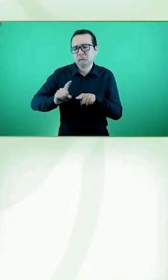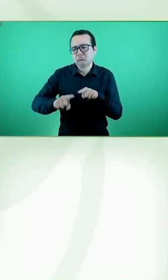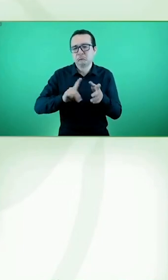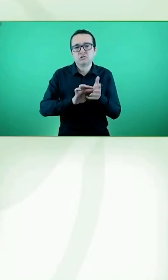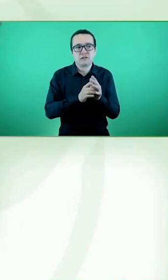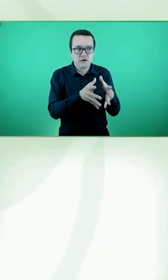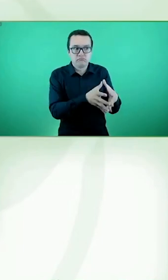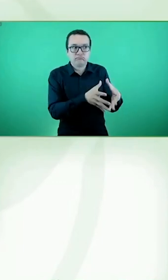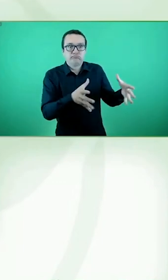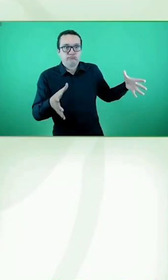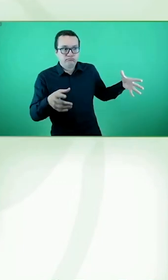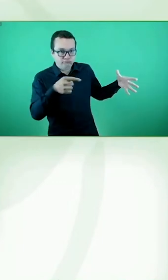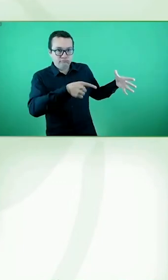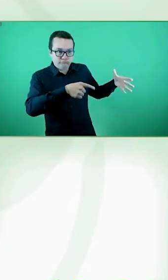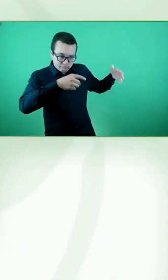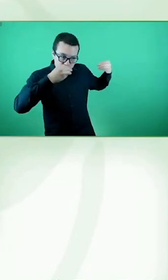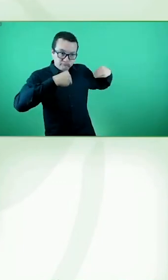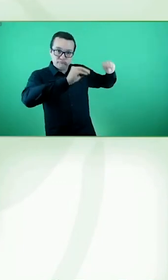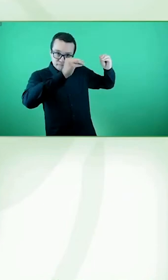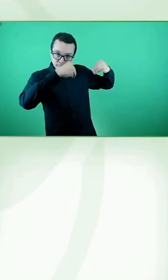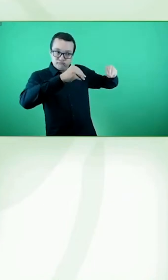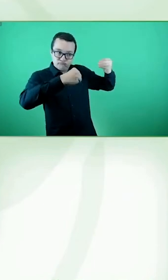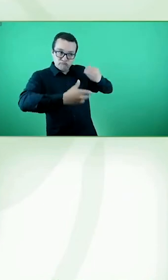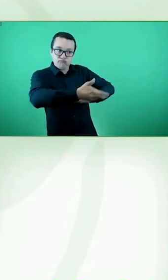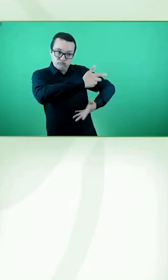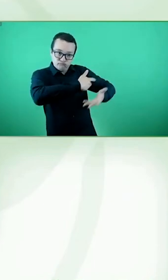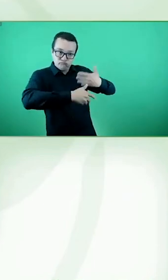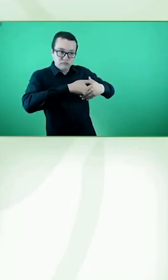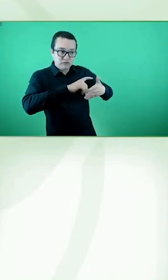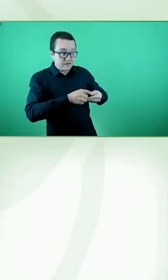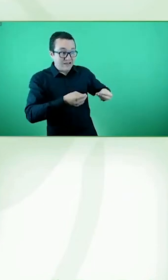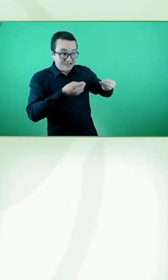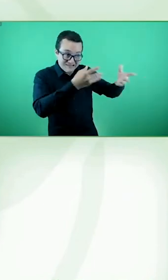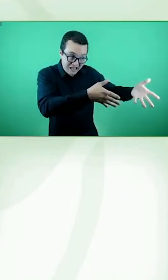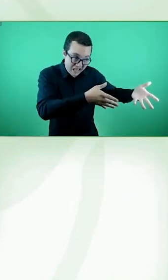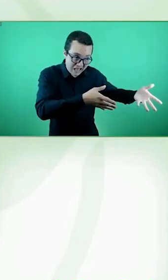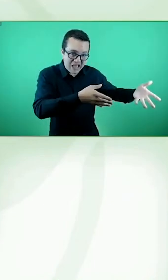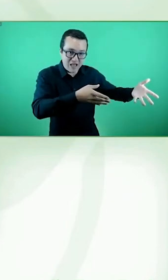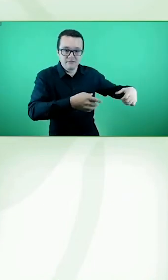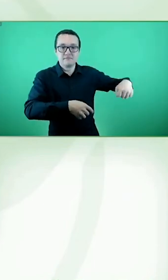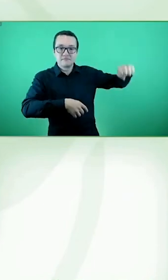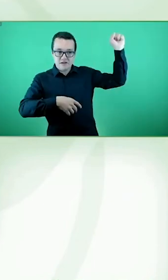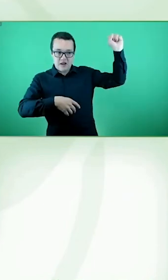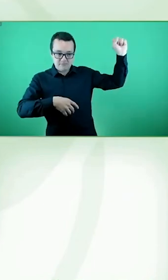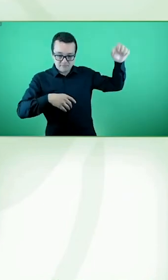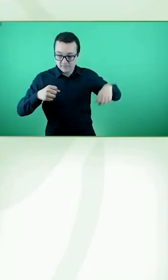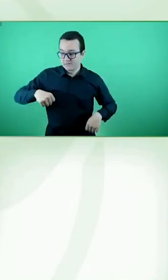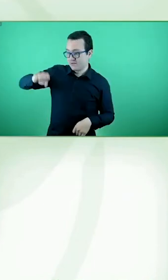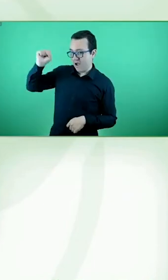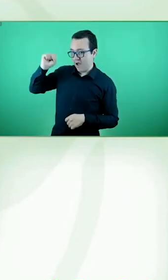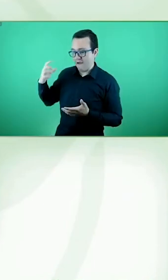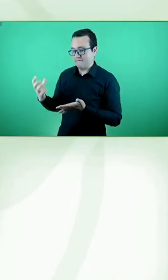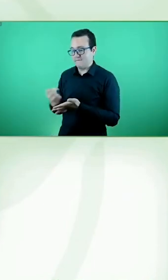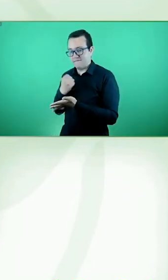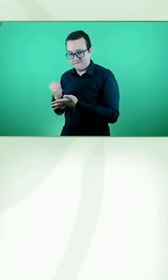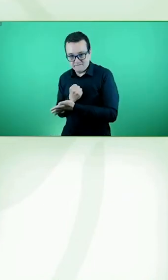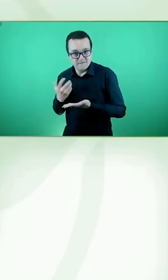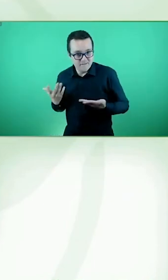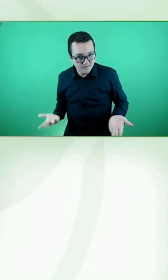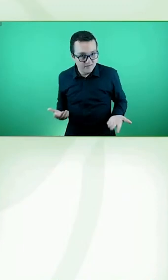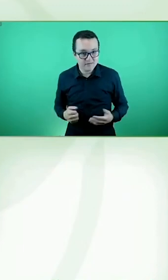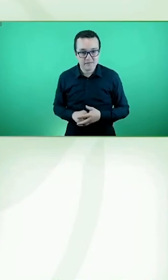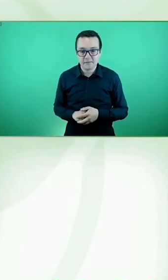y supone un ganar ganar para las empresas que lo estén teniendo en cuenta muchas veces en el ámbito del empleo de personas con